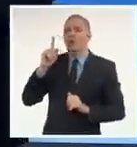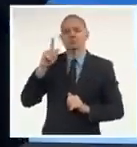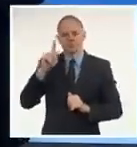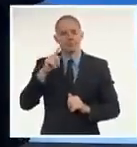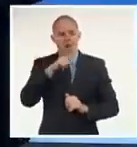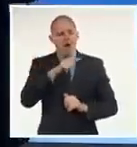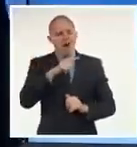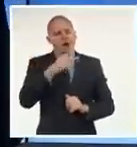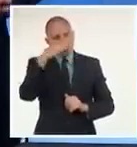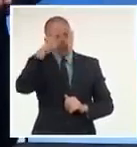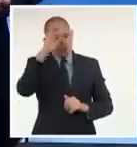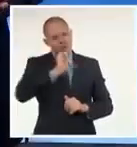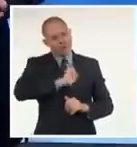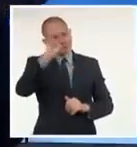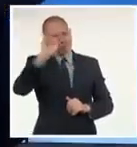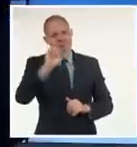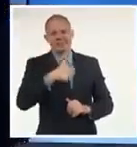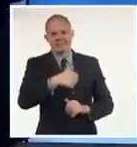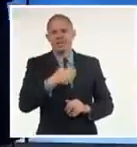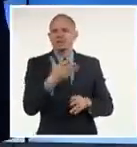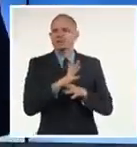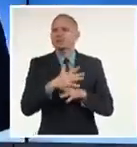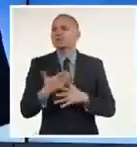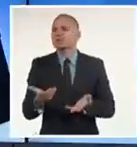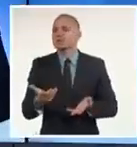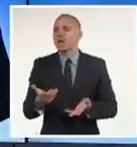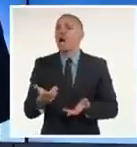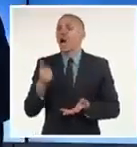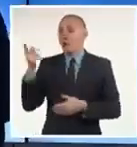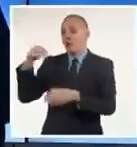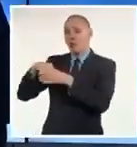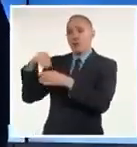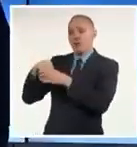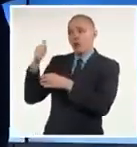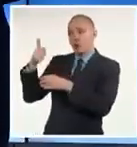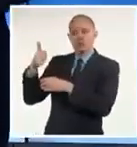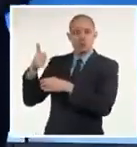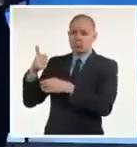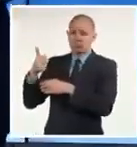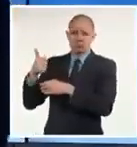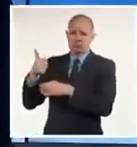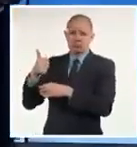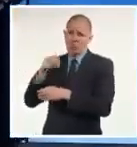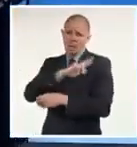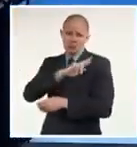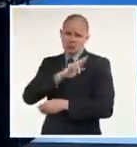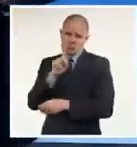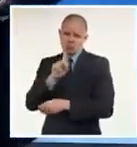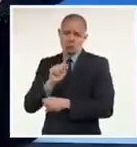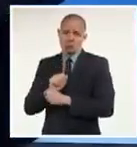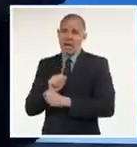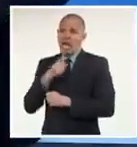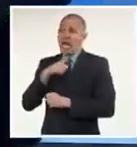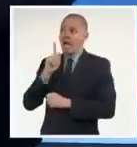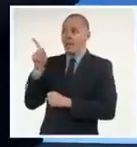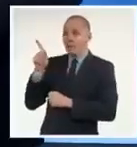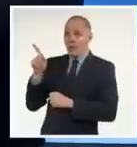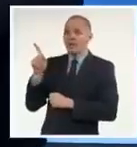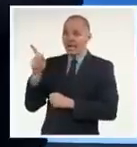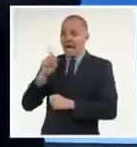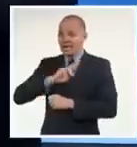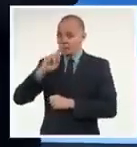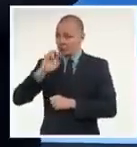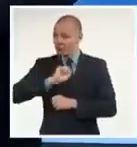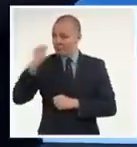fondo buitre como acreedor legítimo. Una sentencia desfavorable implicaría continuar el juicio para debatir